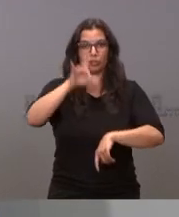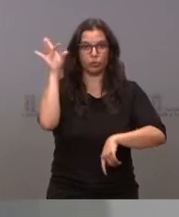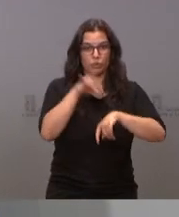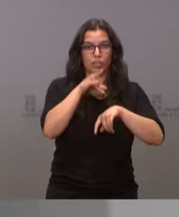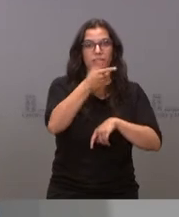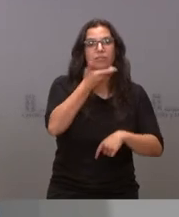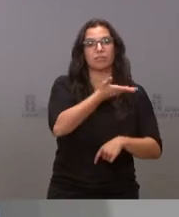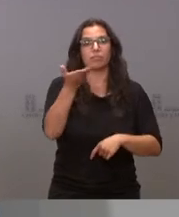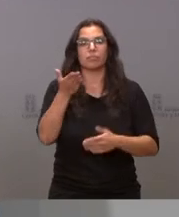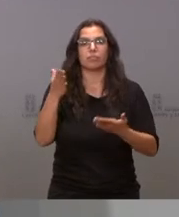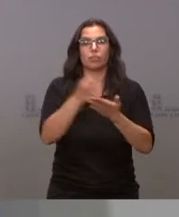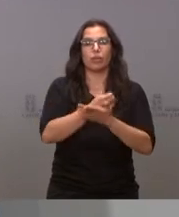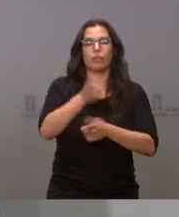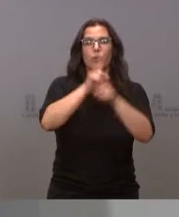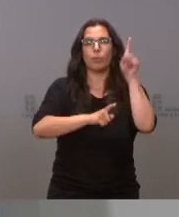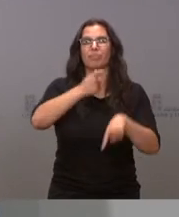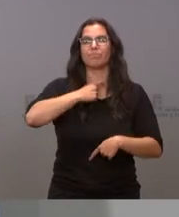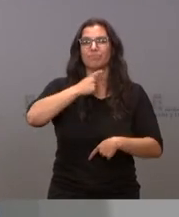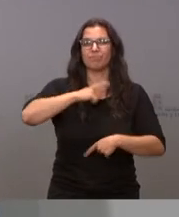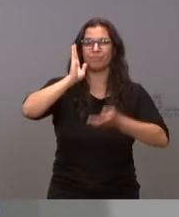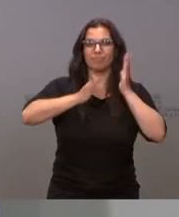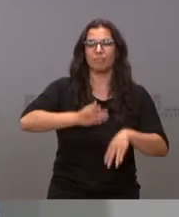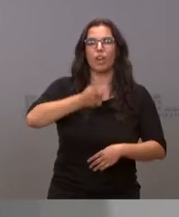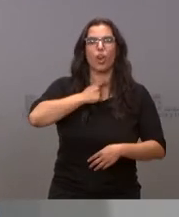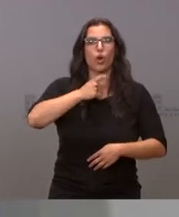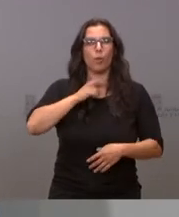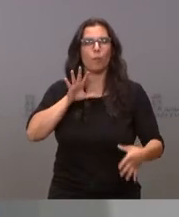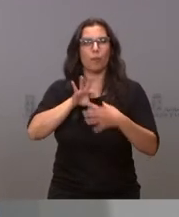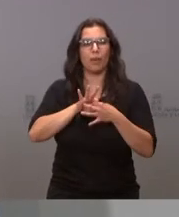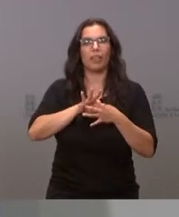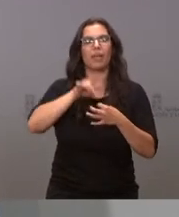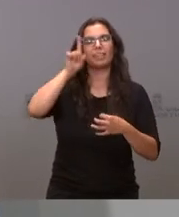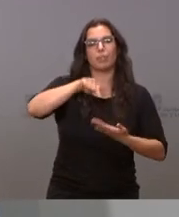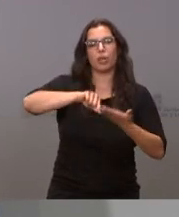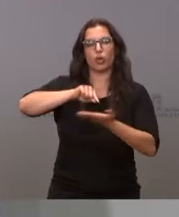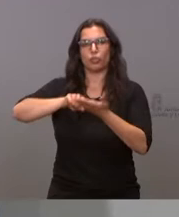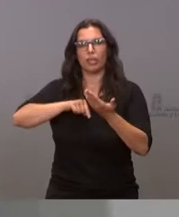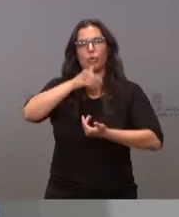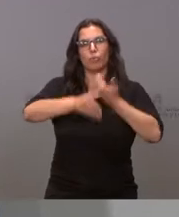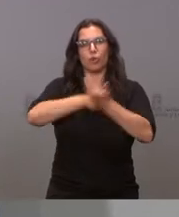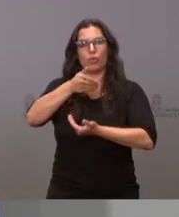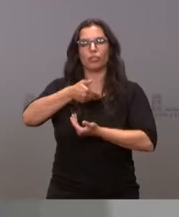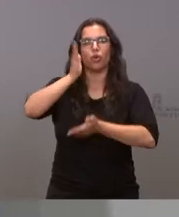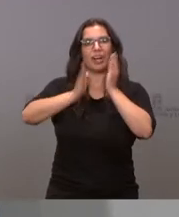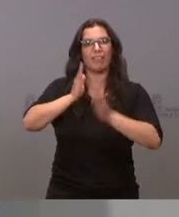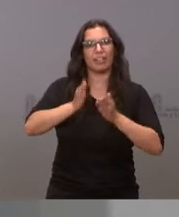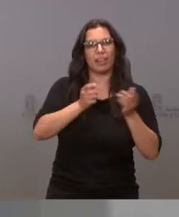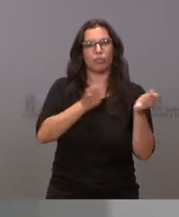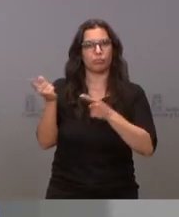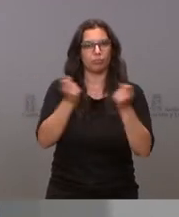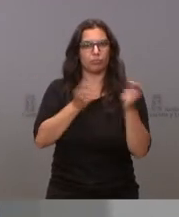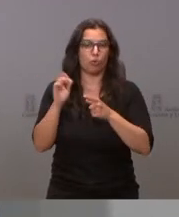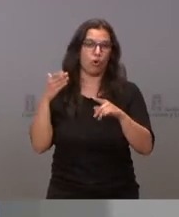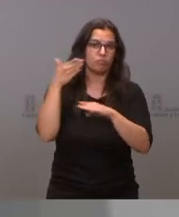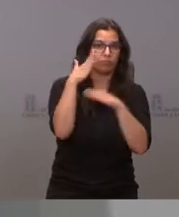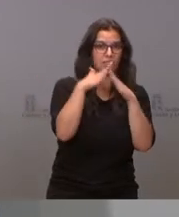problemas foniátricos y relacionados con la logopedia, así como a la contratación de procesos de rehabilitación ambulatoria y domiciliaria.